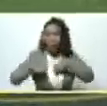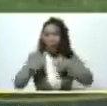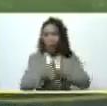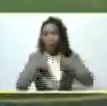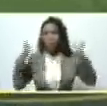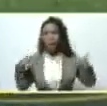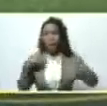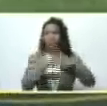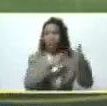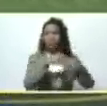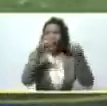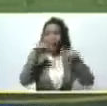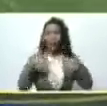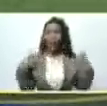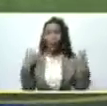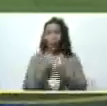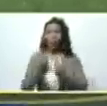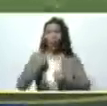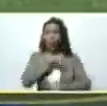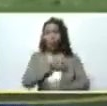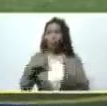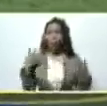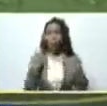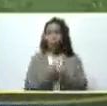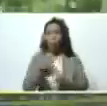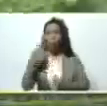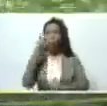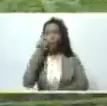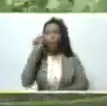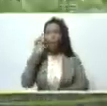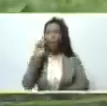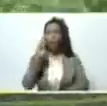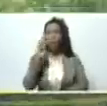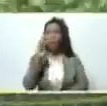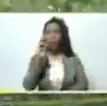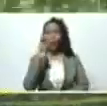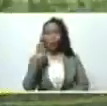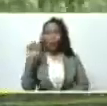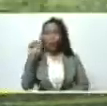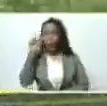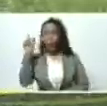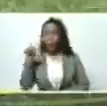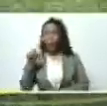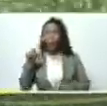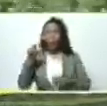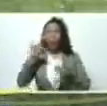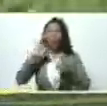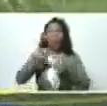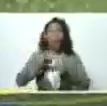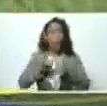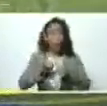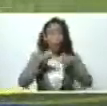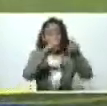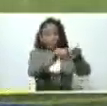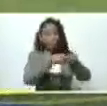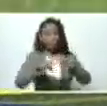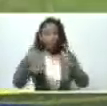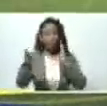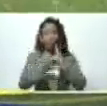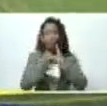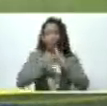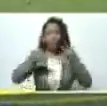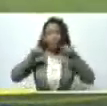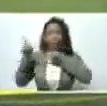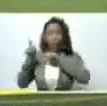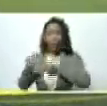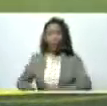grandes productores aquí está con nosotros el compañero Rubén Rubén es el técnico el ingeniero agrónomo técnico de esta